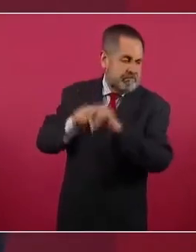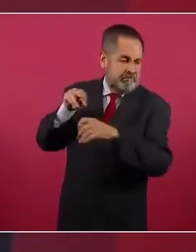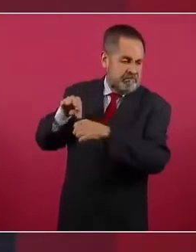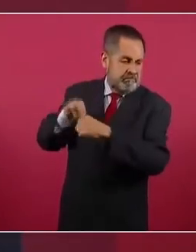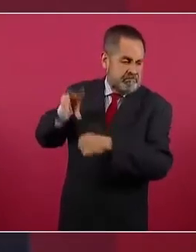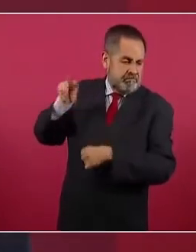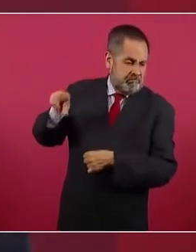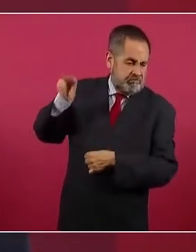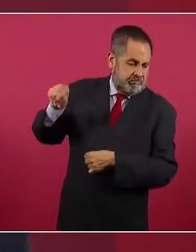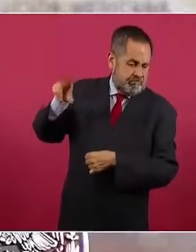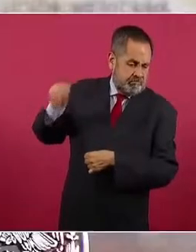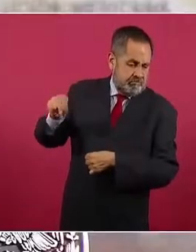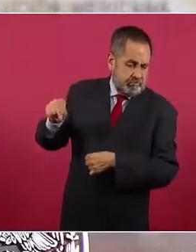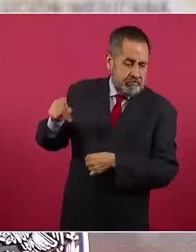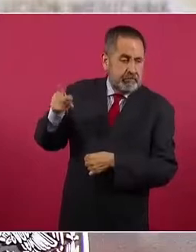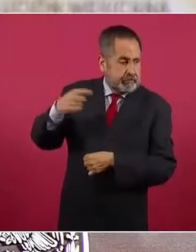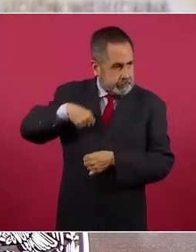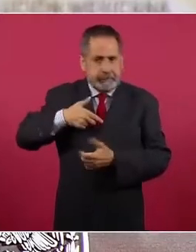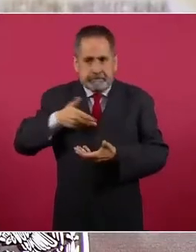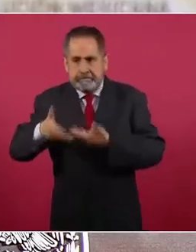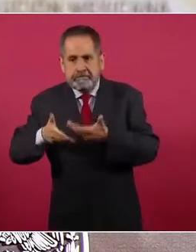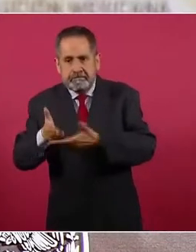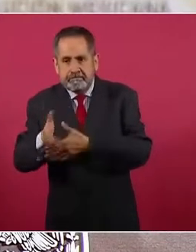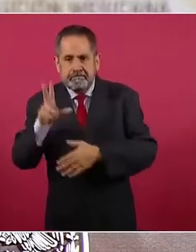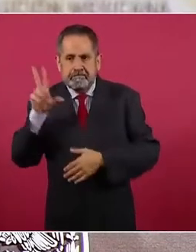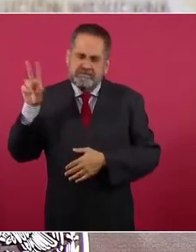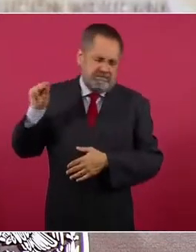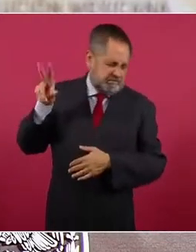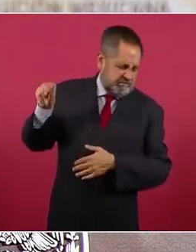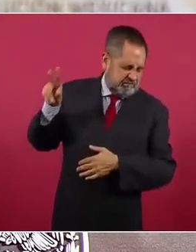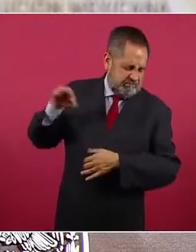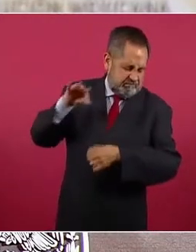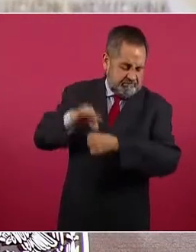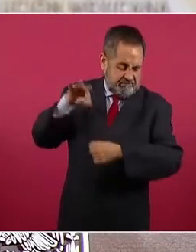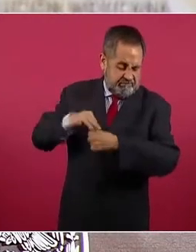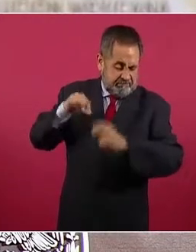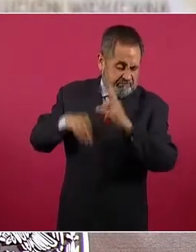podamos hacer nada y no les importa